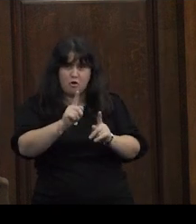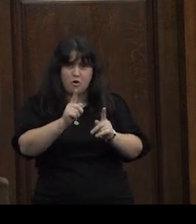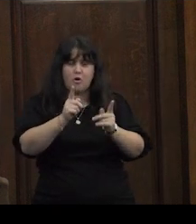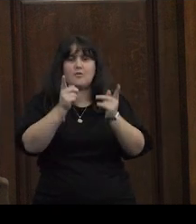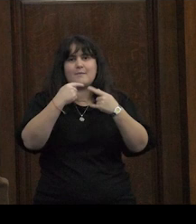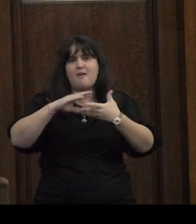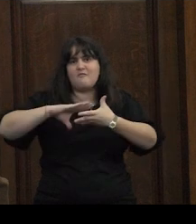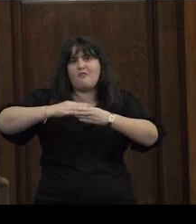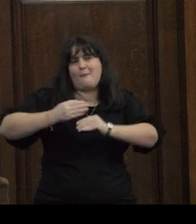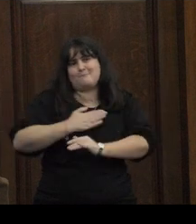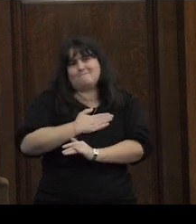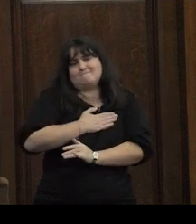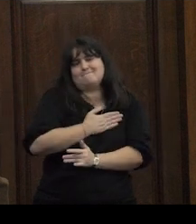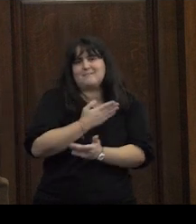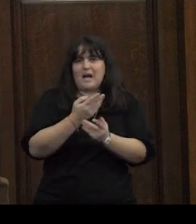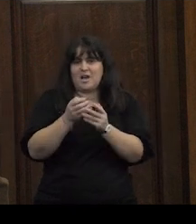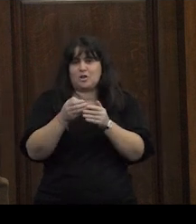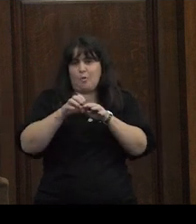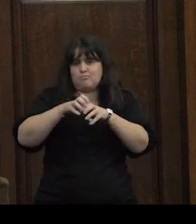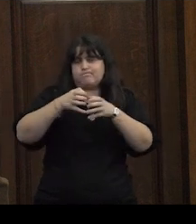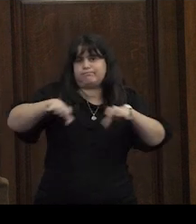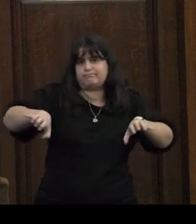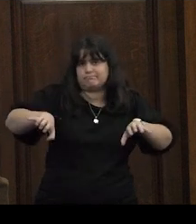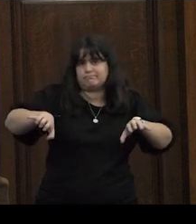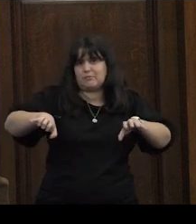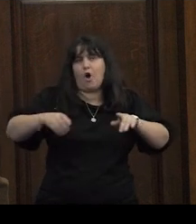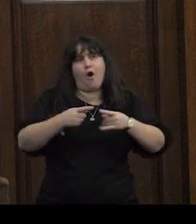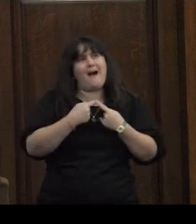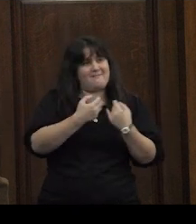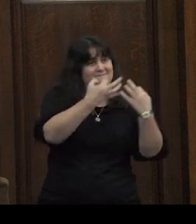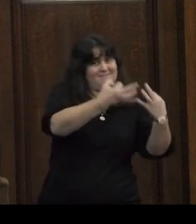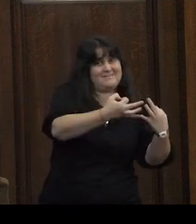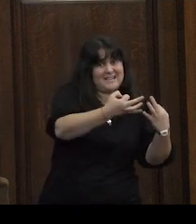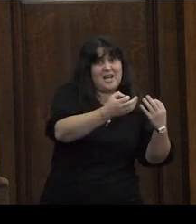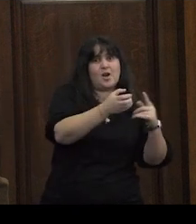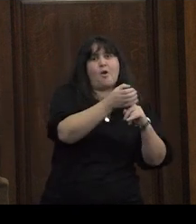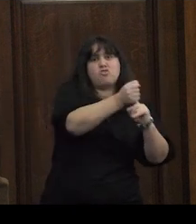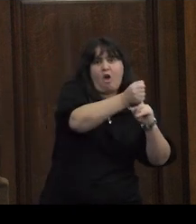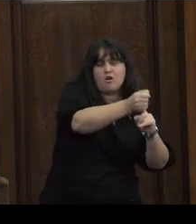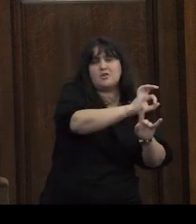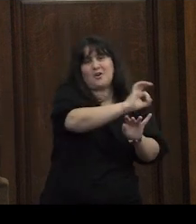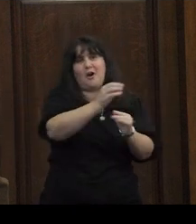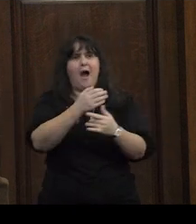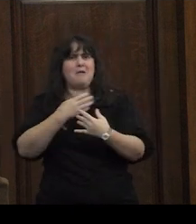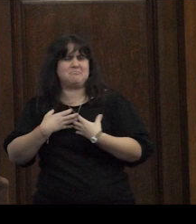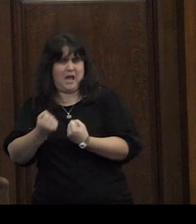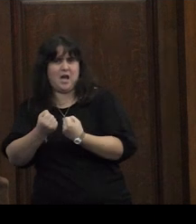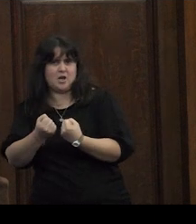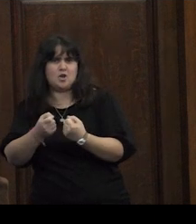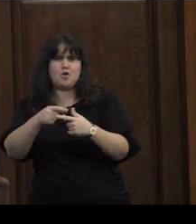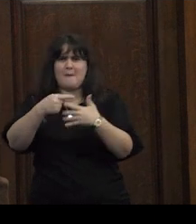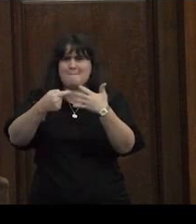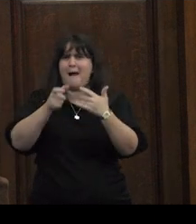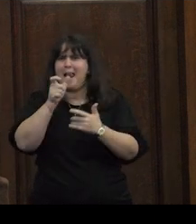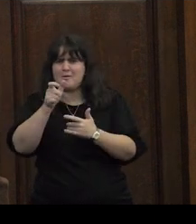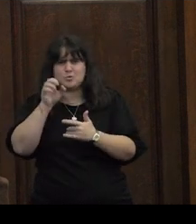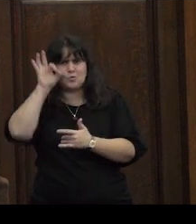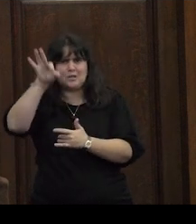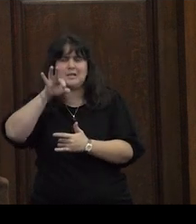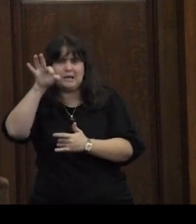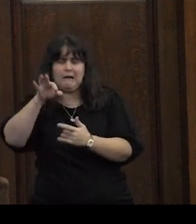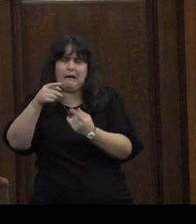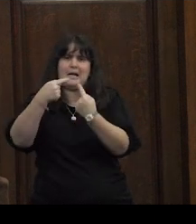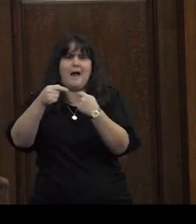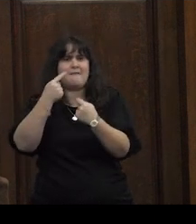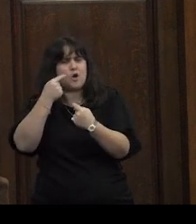los modos de querer se dividen en tóxicos y sanos se habla de sexting de ghosting de cómo entrar y